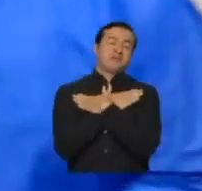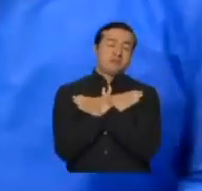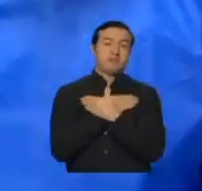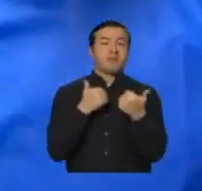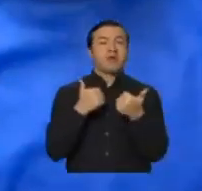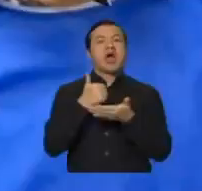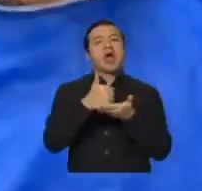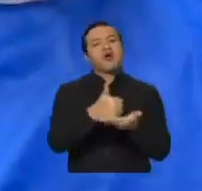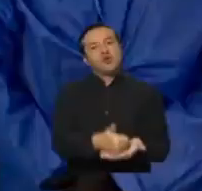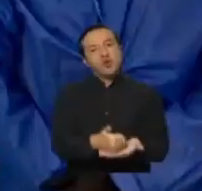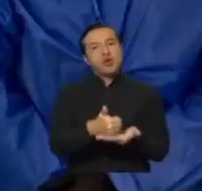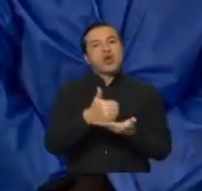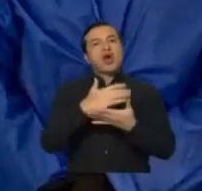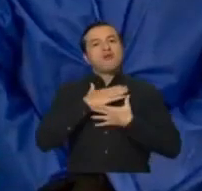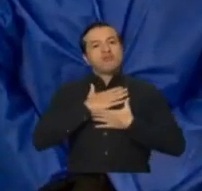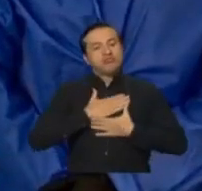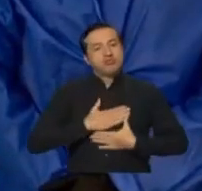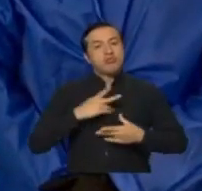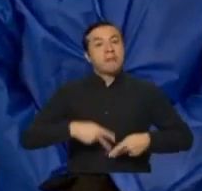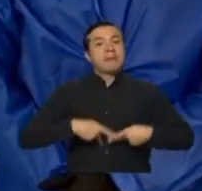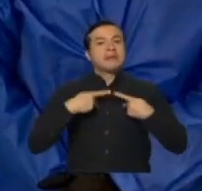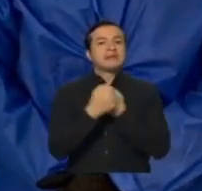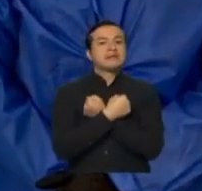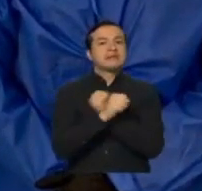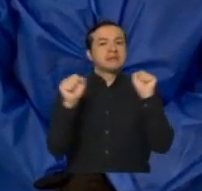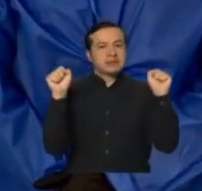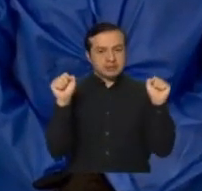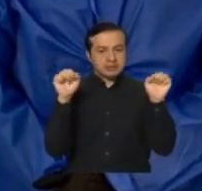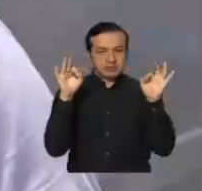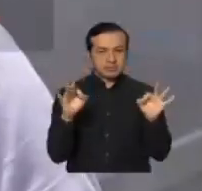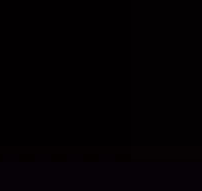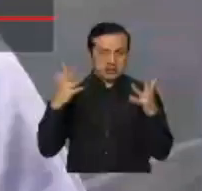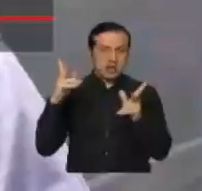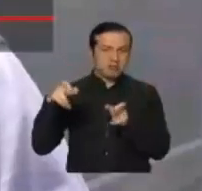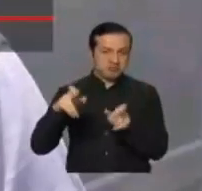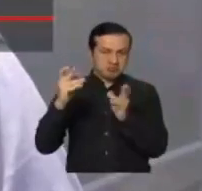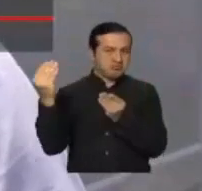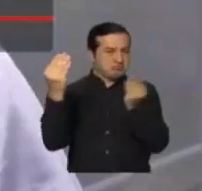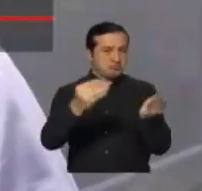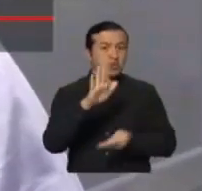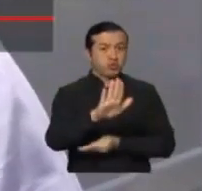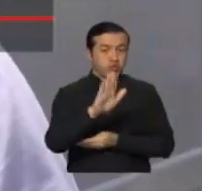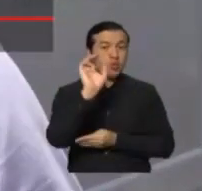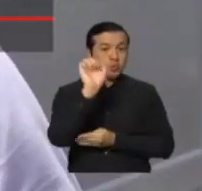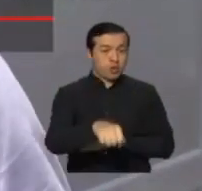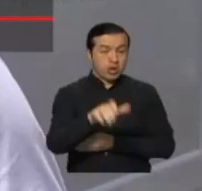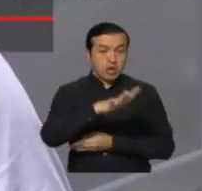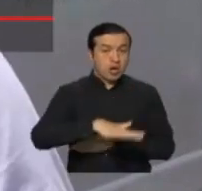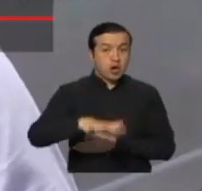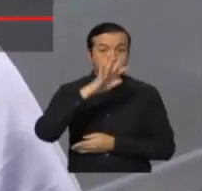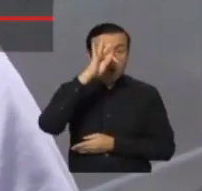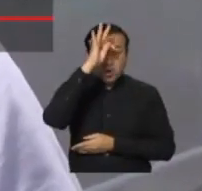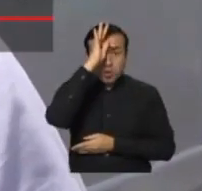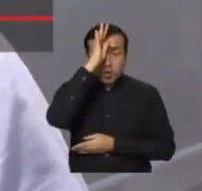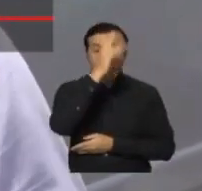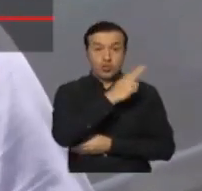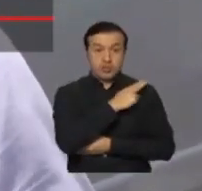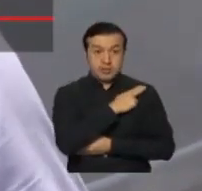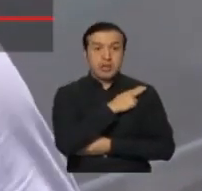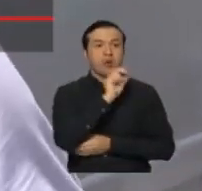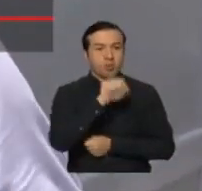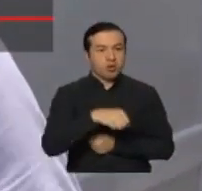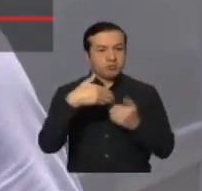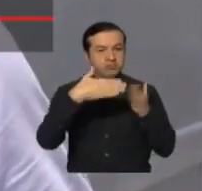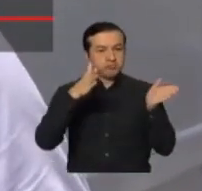y a salvar más vidas. Hemos hecho la entrega del permiso respectivo para que puedan habilitar la clínica para poder también atender a